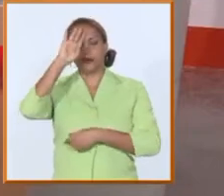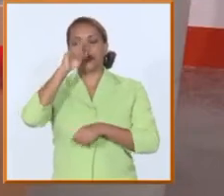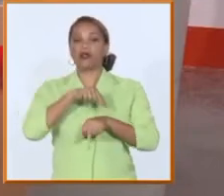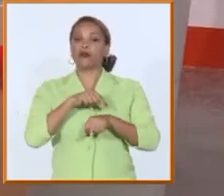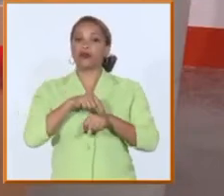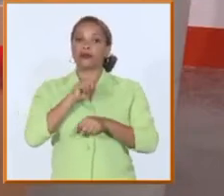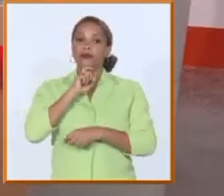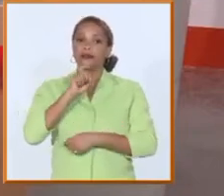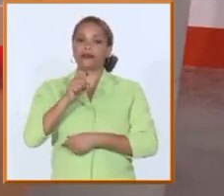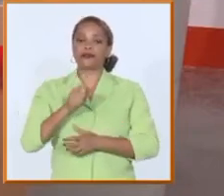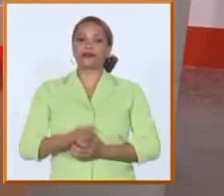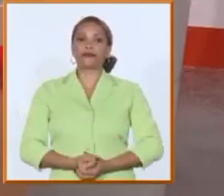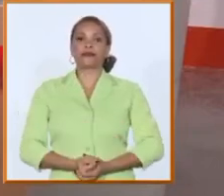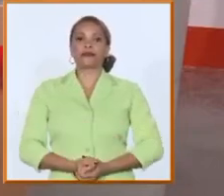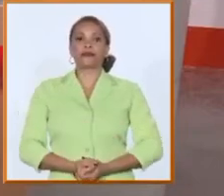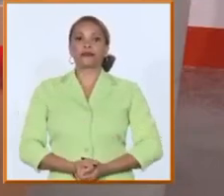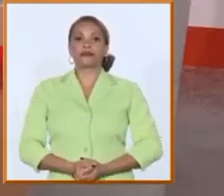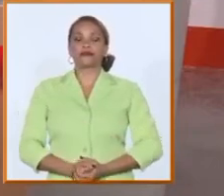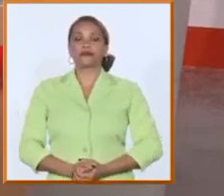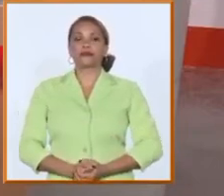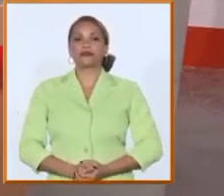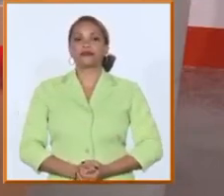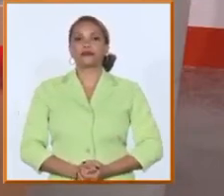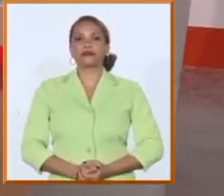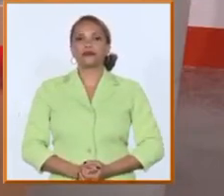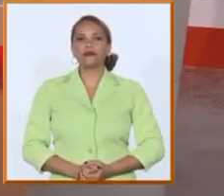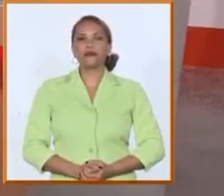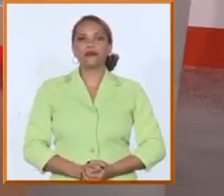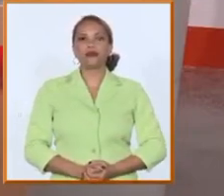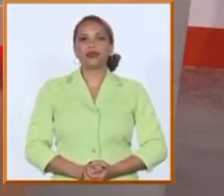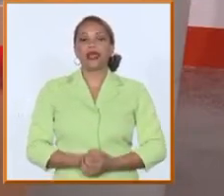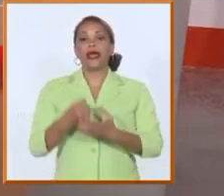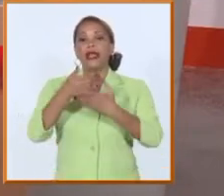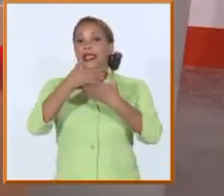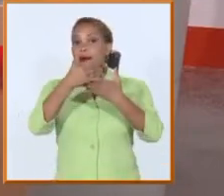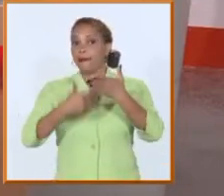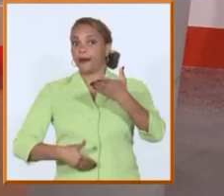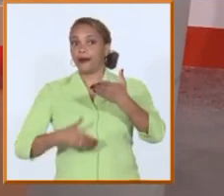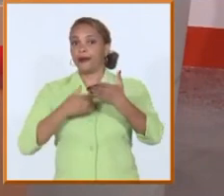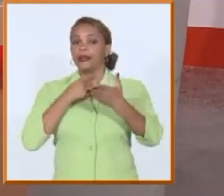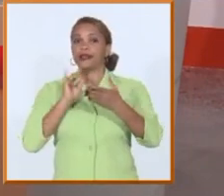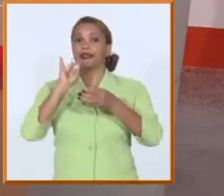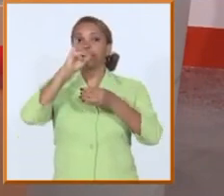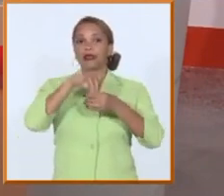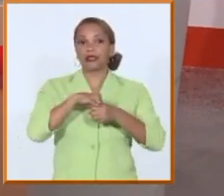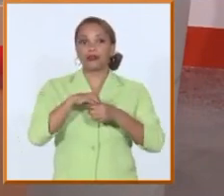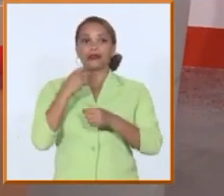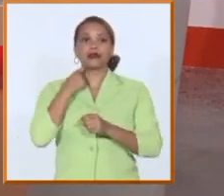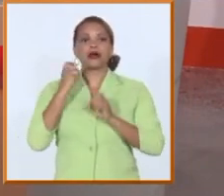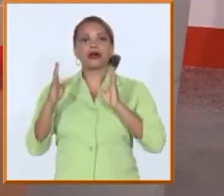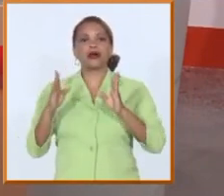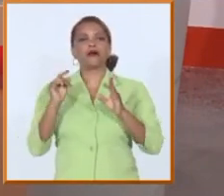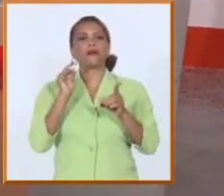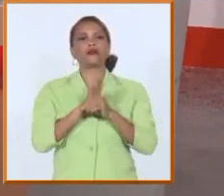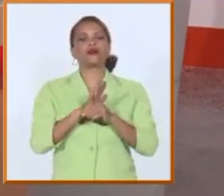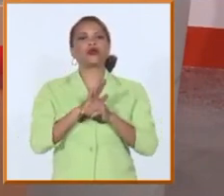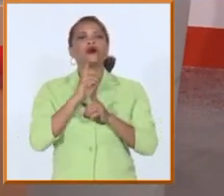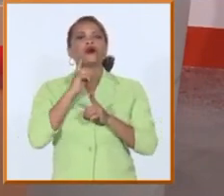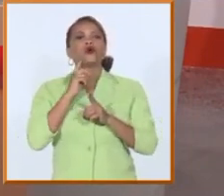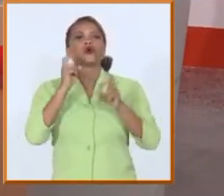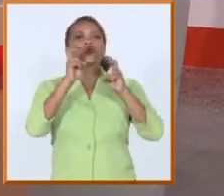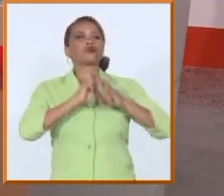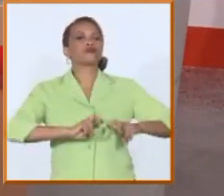hay que también destacar en este caso de las pruebas de ingreso que este año comenzó un experimento para